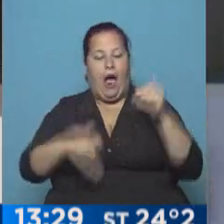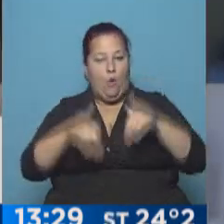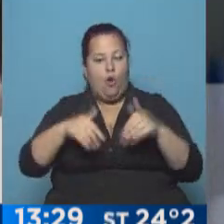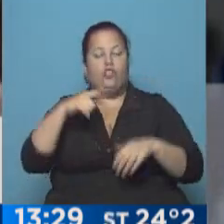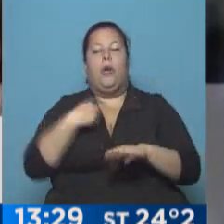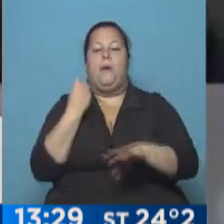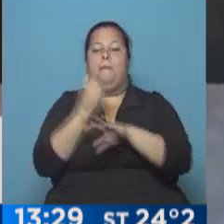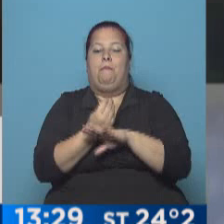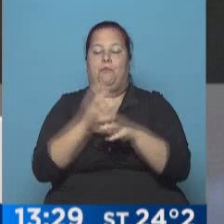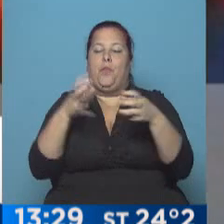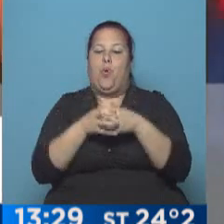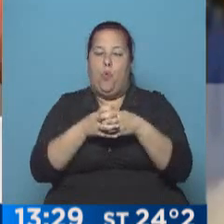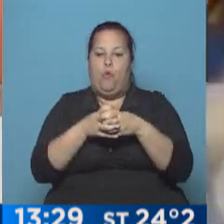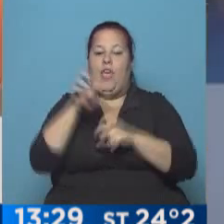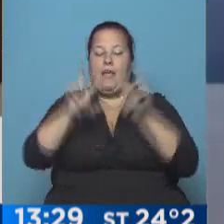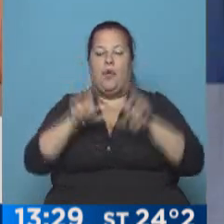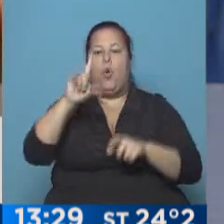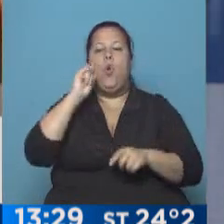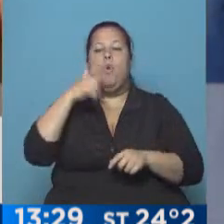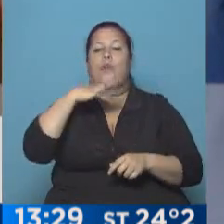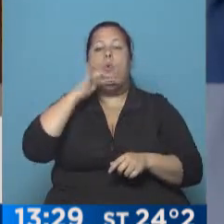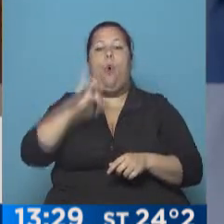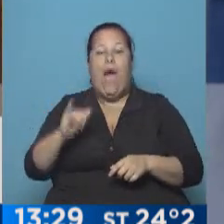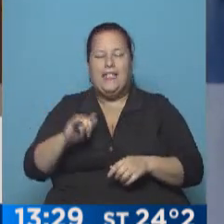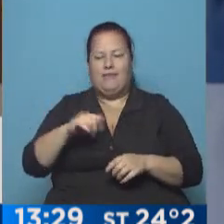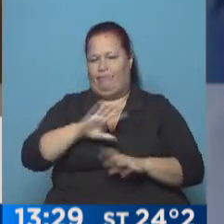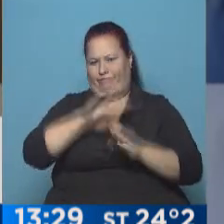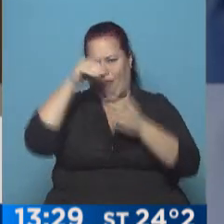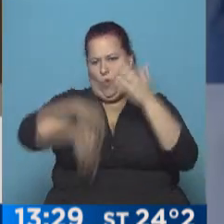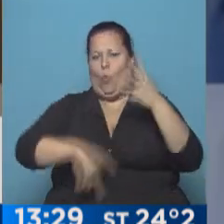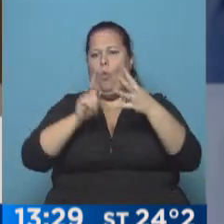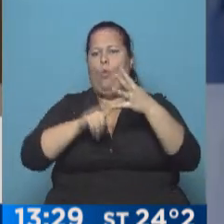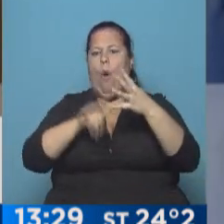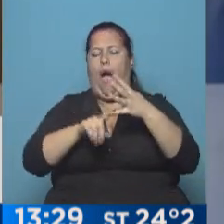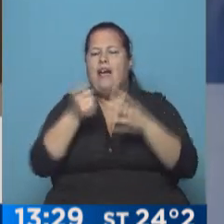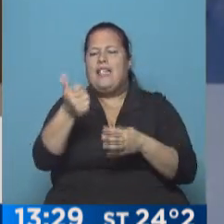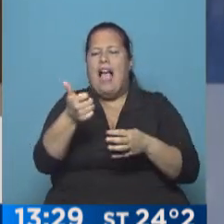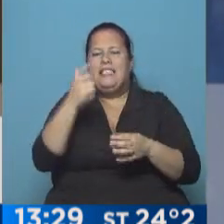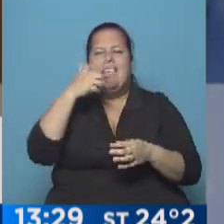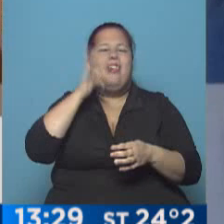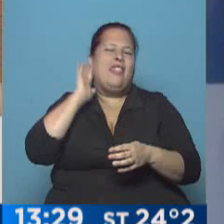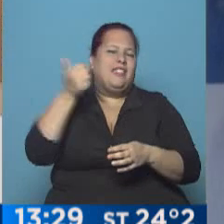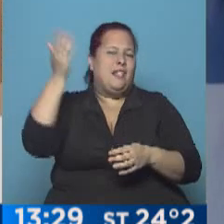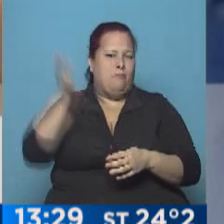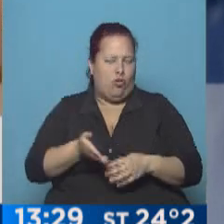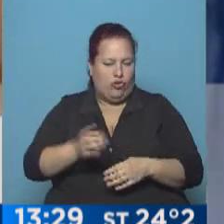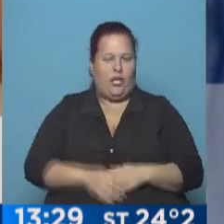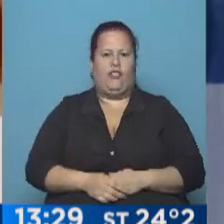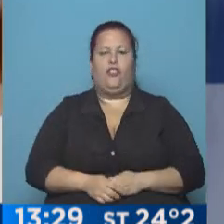el candidato de la Fuerza de la Gente, Luis Juez, quedó relegado al cuarto lugar con casi el 16%.